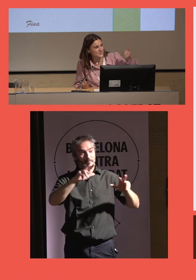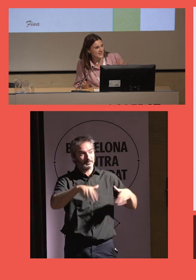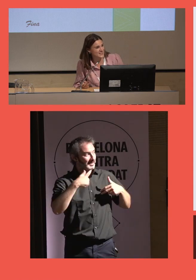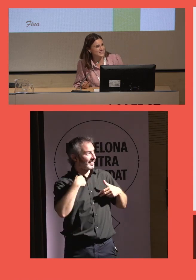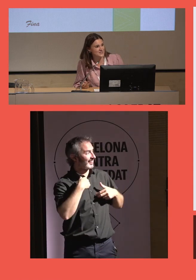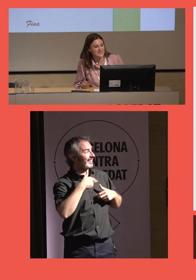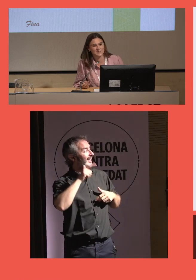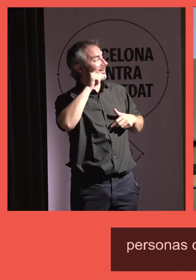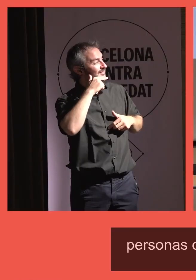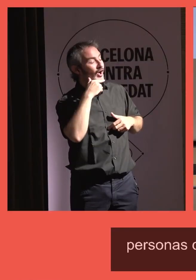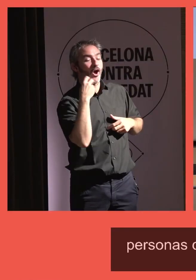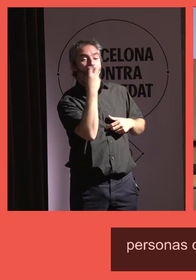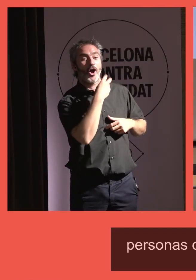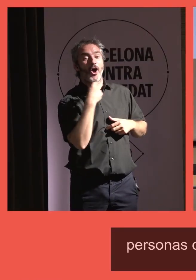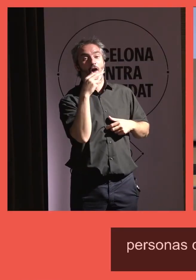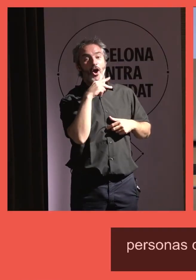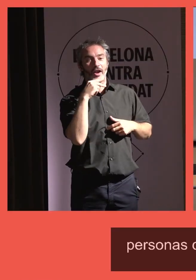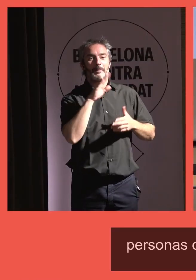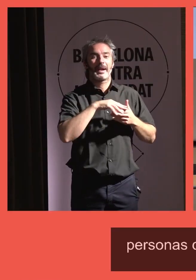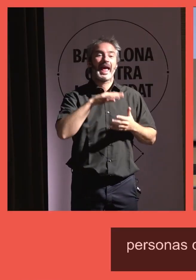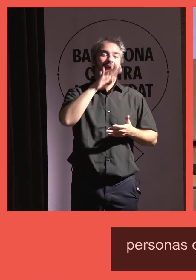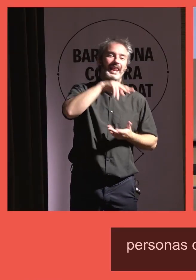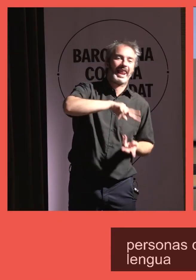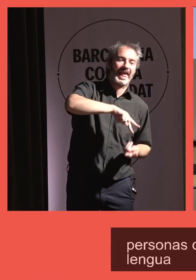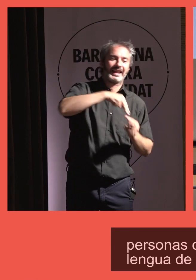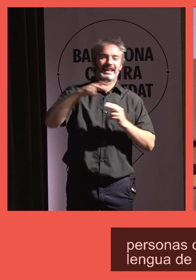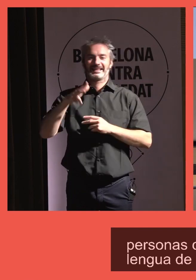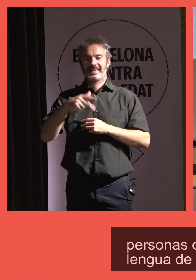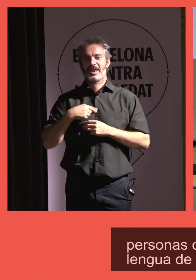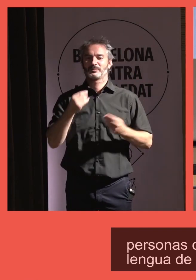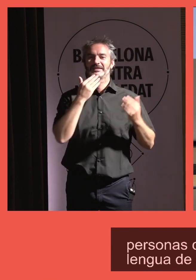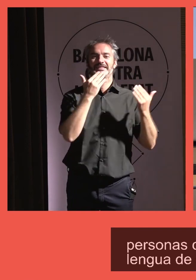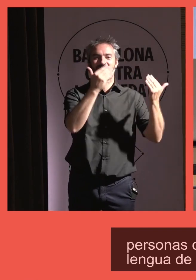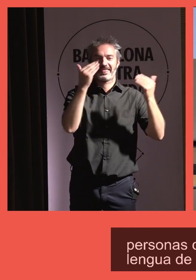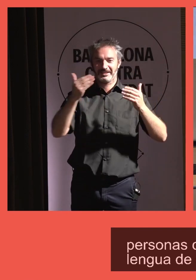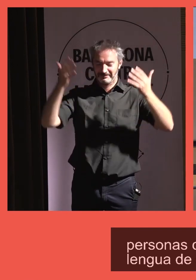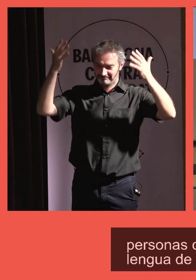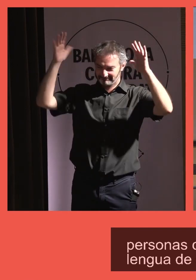seguir las jornadas que son las que me han traducido al castellano. Así que muchísimas gracias.